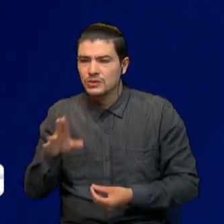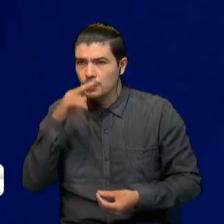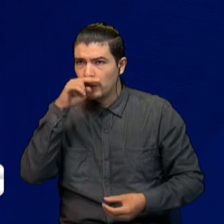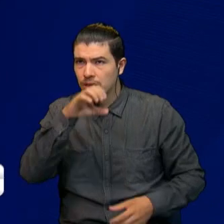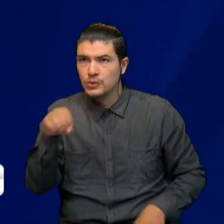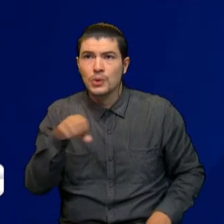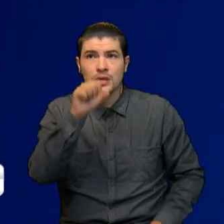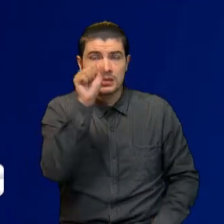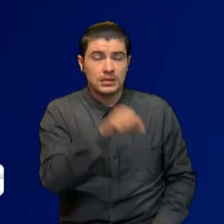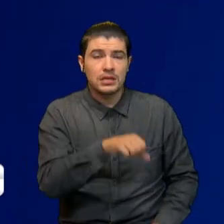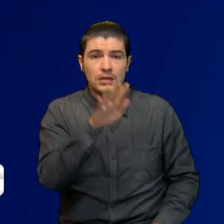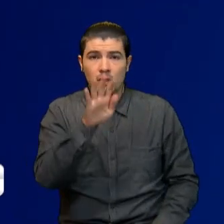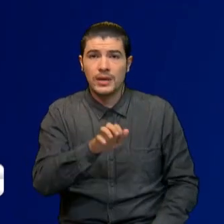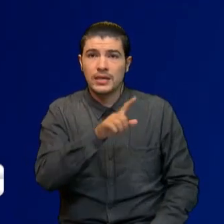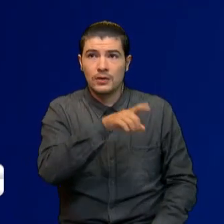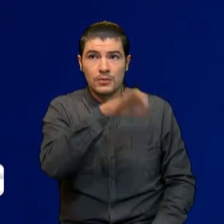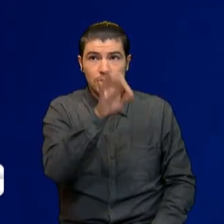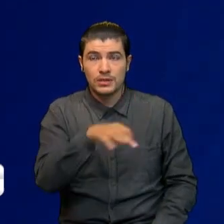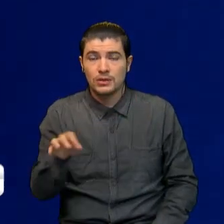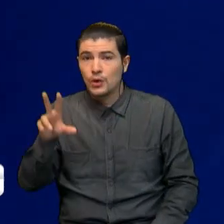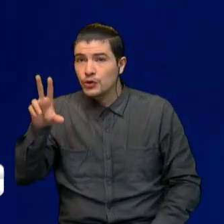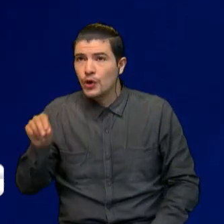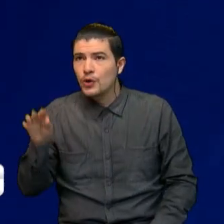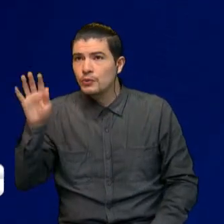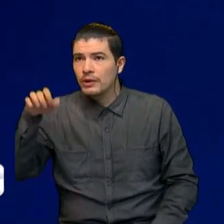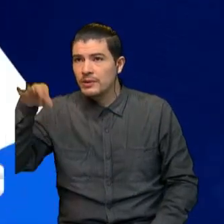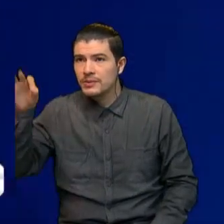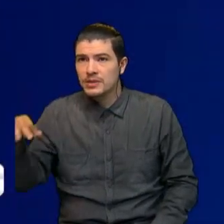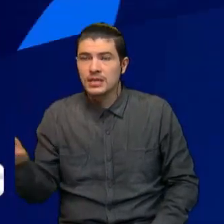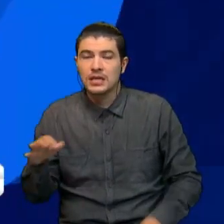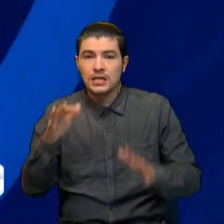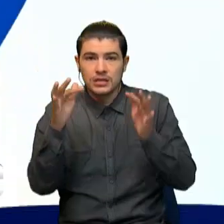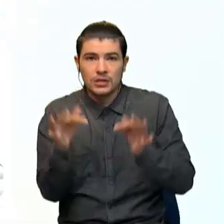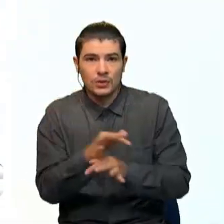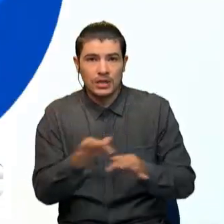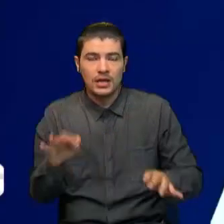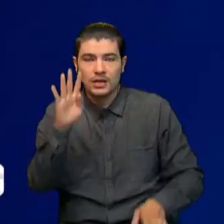9%. Total número de votos, 982.